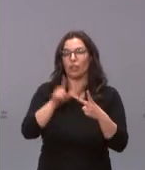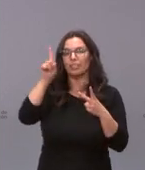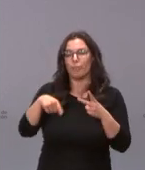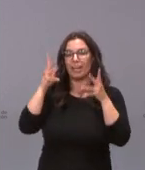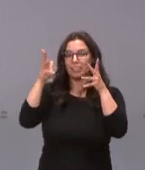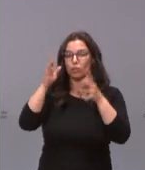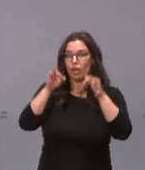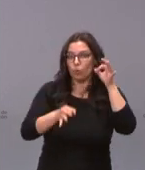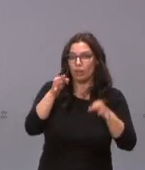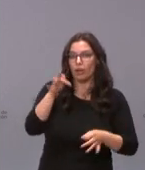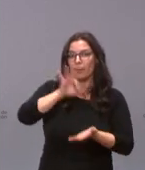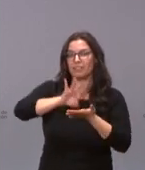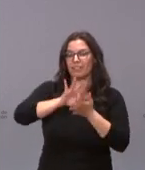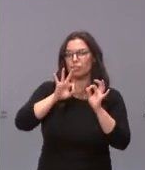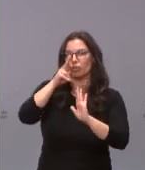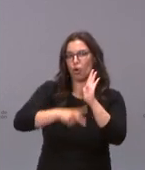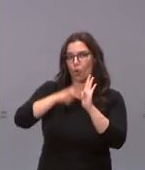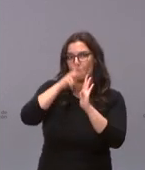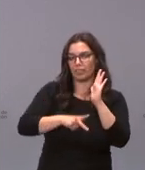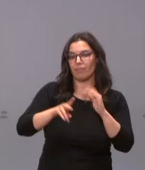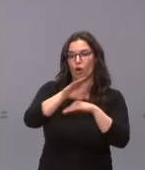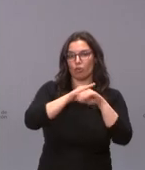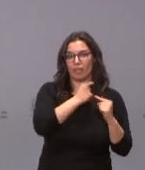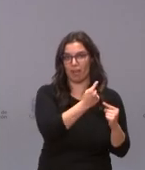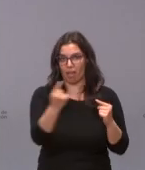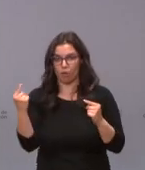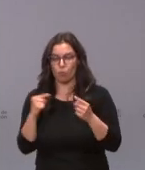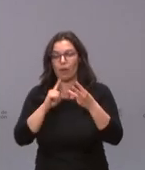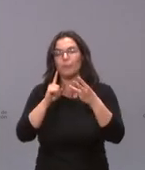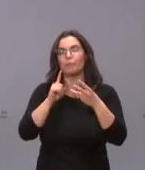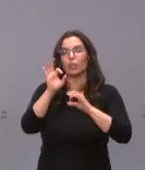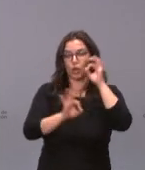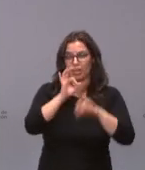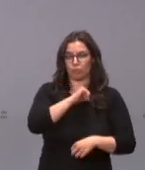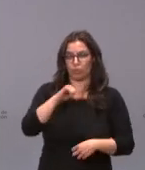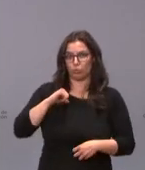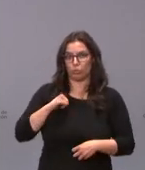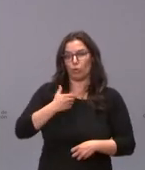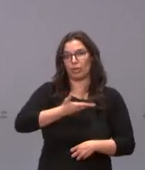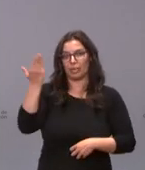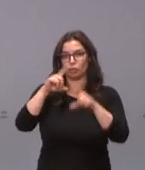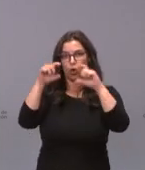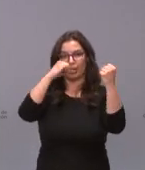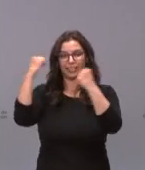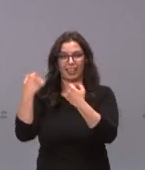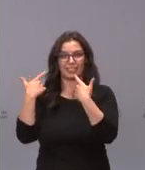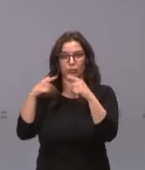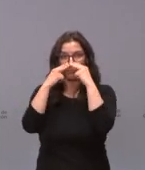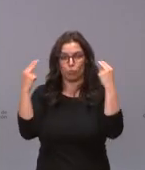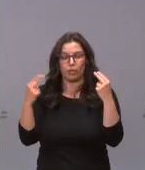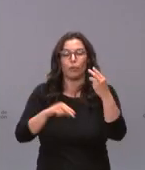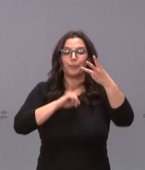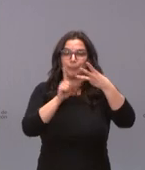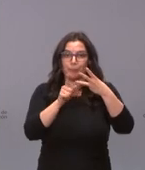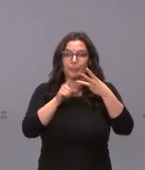jurídicas y los servicios de normativa de las consejerías y también de los organismos autónomos y resto de entidades del sector público de nuestra comunidad